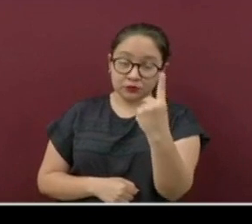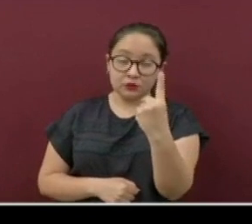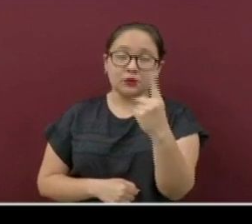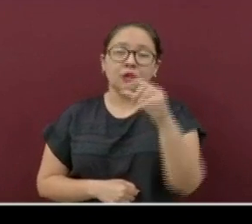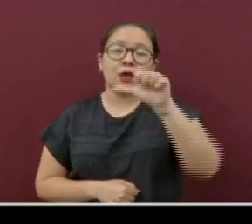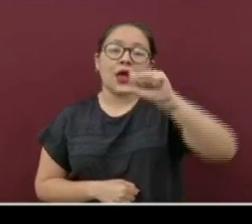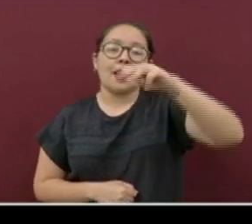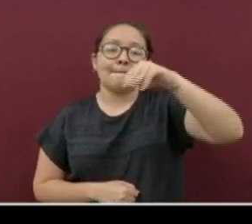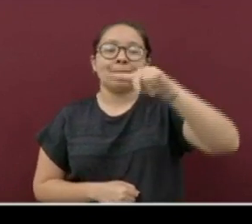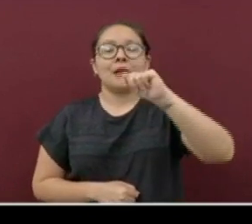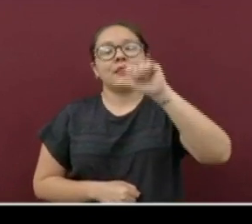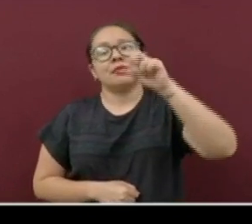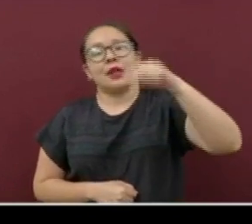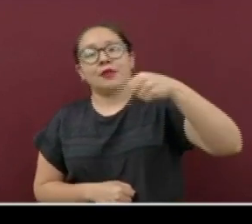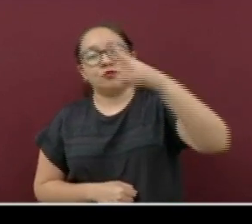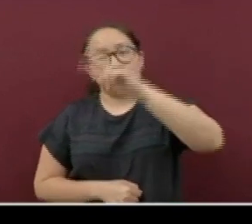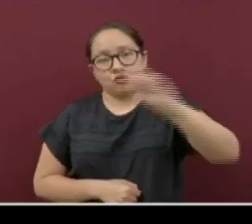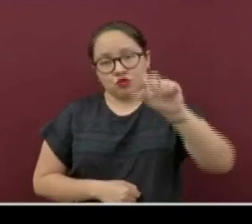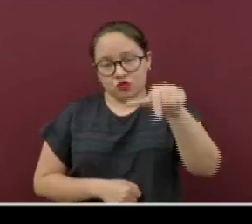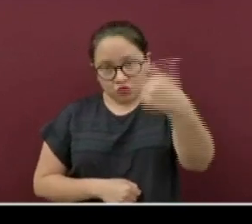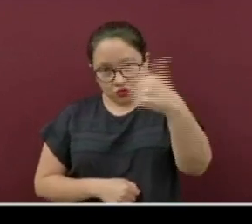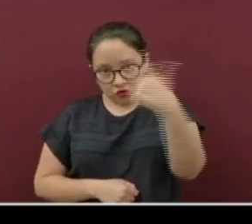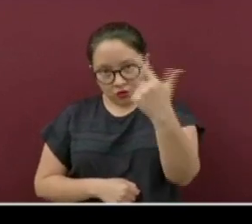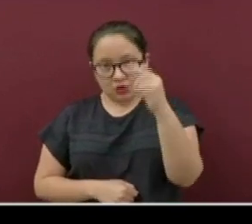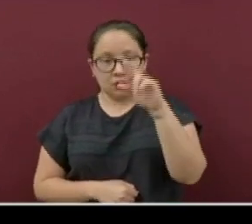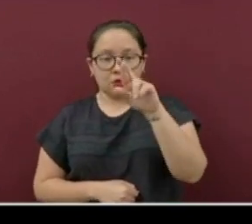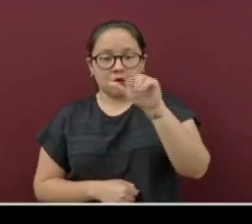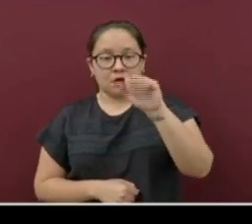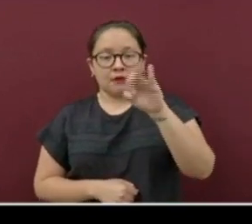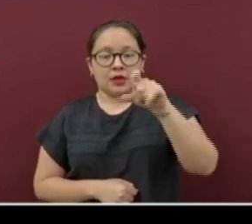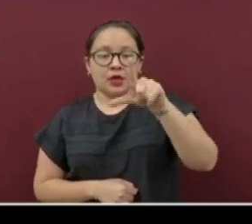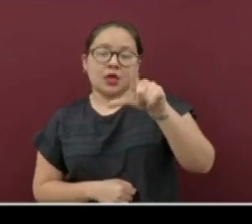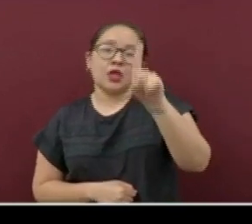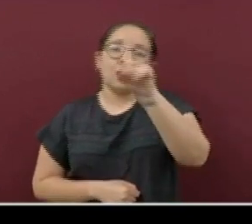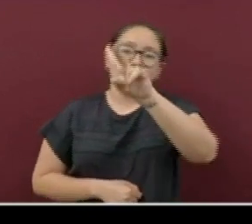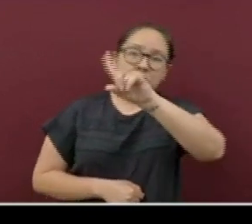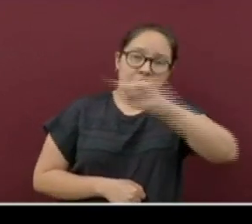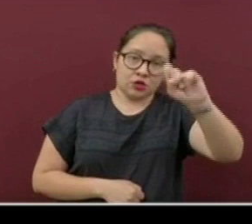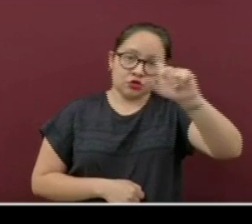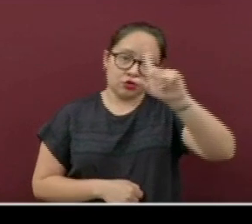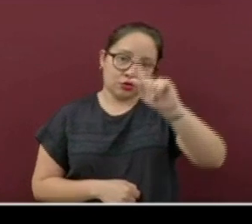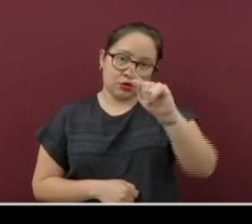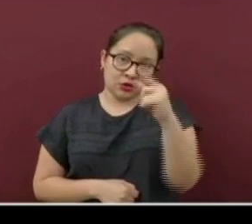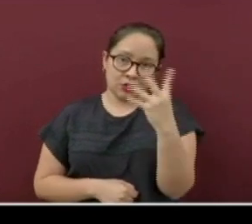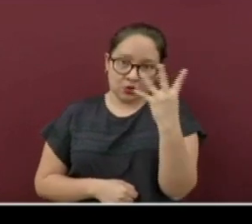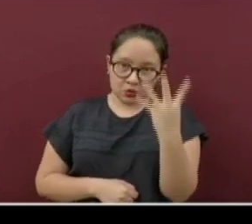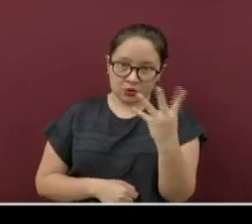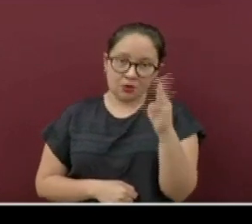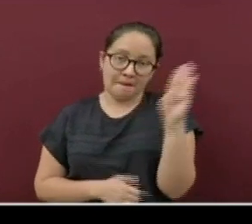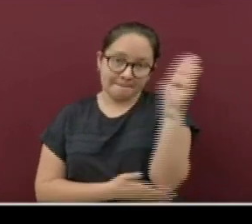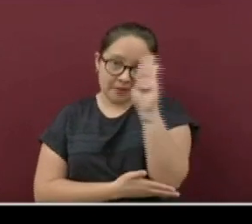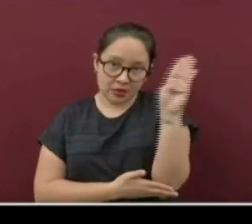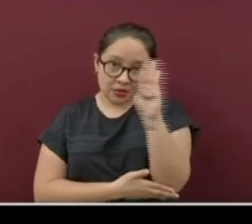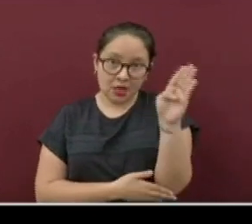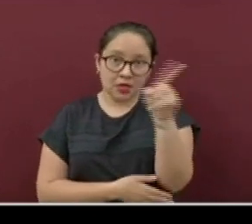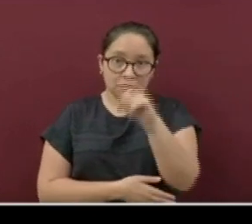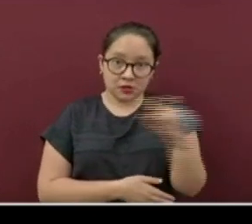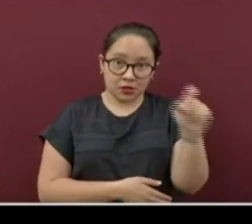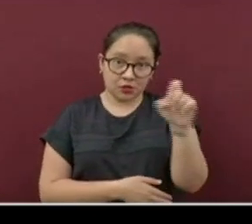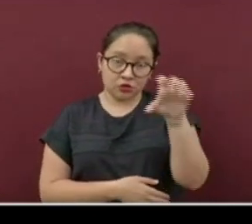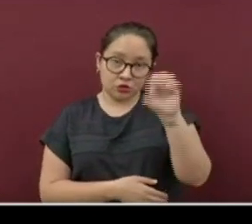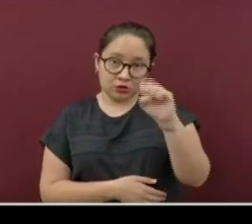Matlán de los Reyes, 212. Rafael Delgado, 174. Banderilla, con